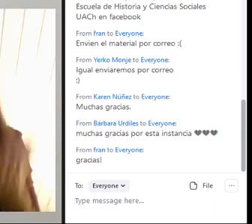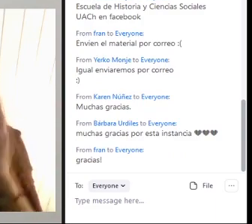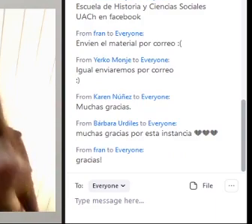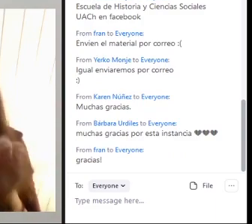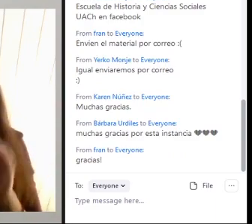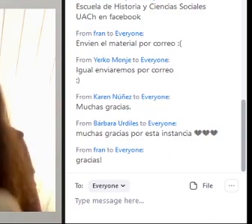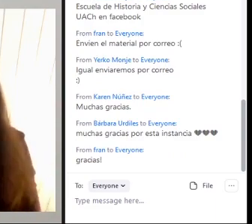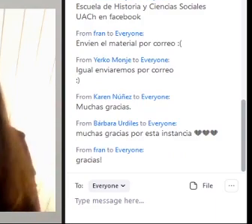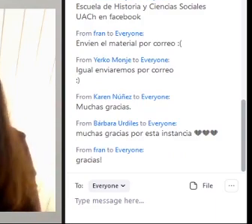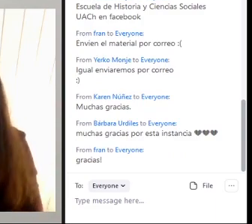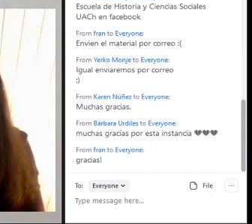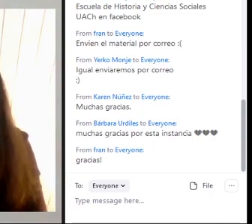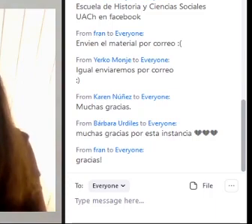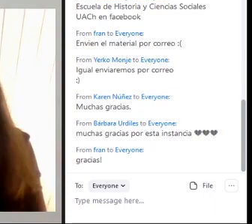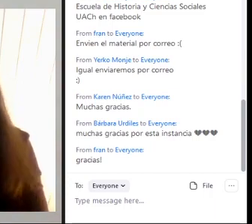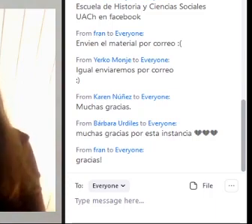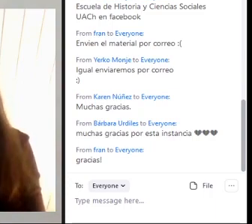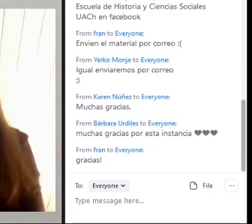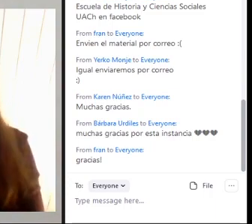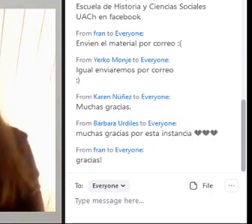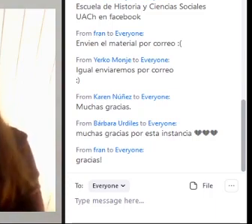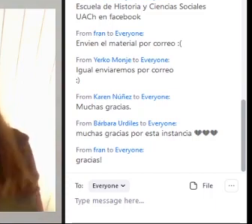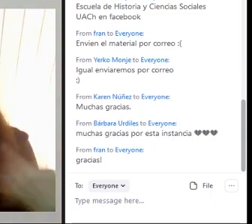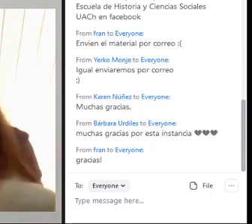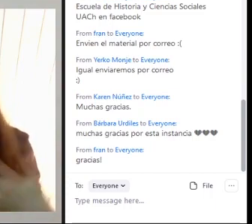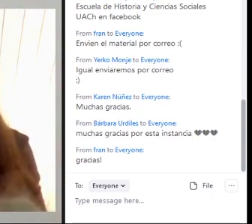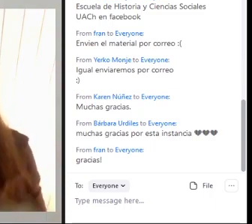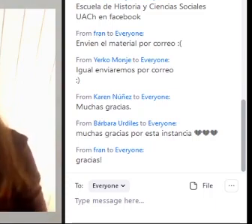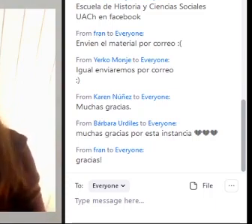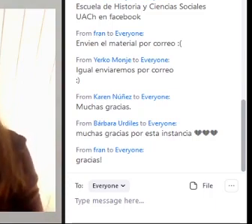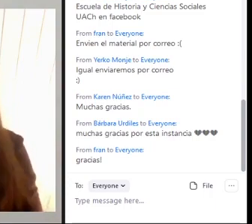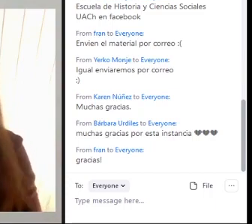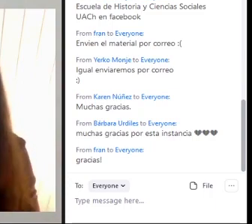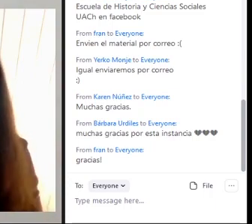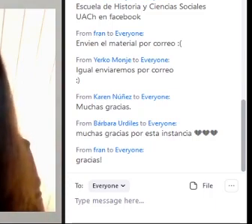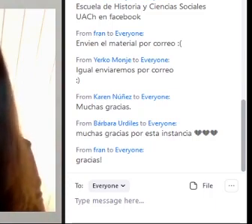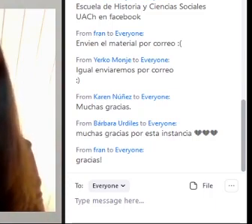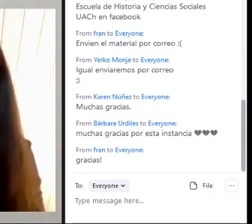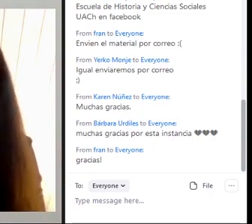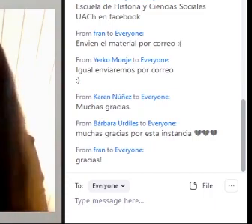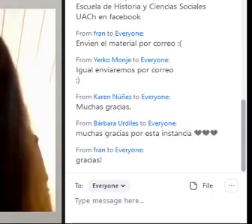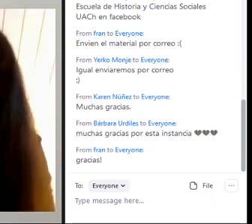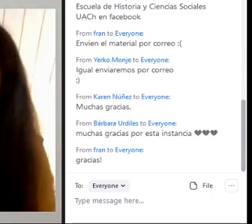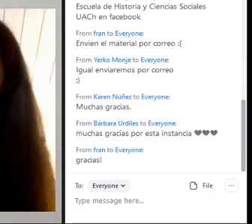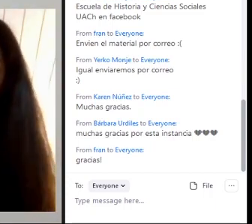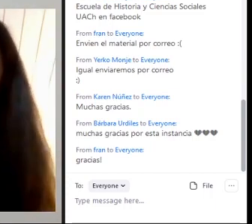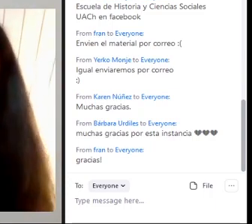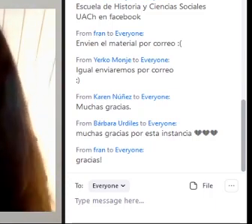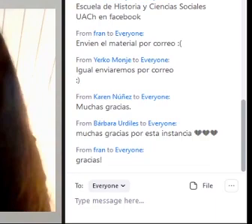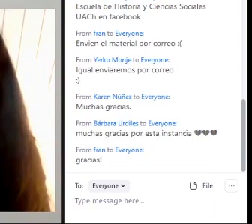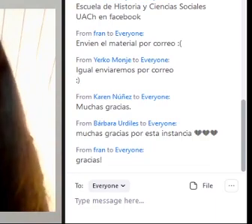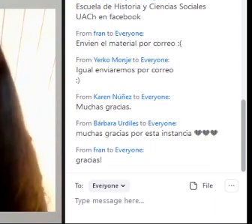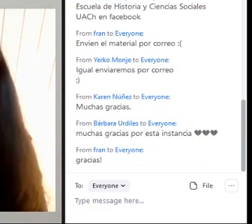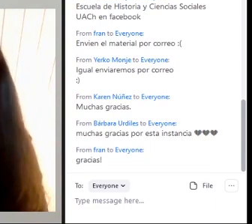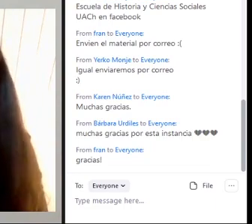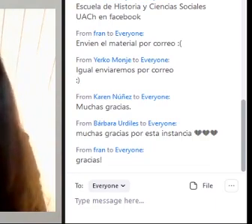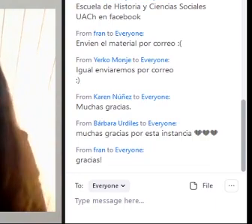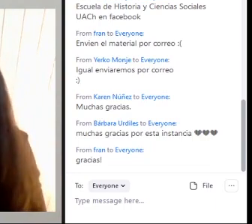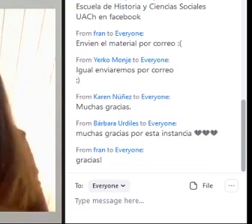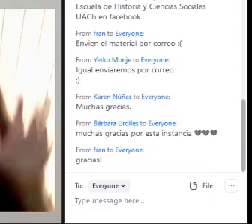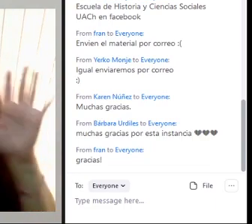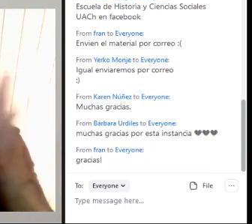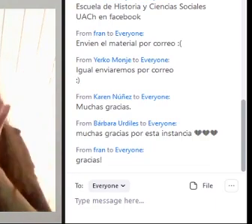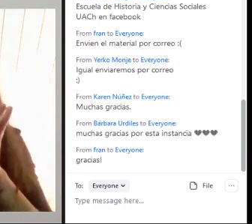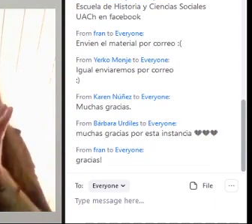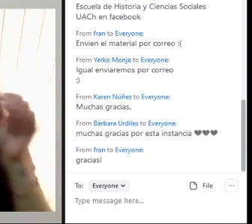hacerlo También los quería Invitar a seguir El proyecto De ley De educación Sexual integral Que se va a volver A poner en discusión En la Cámara